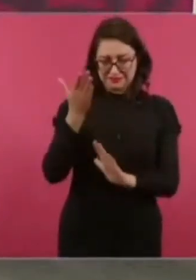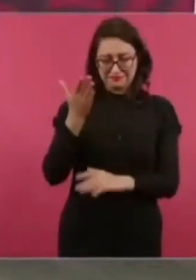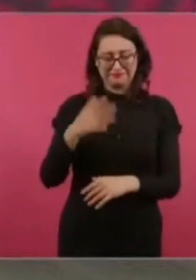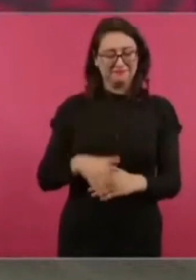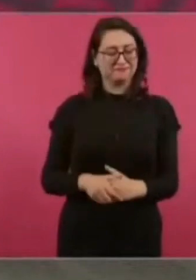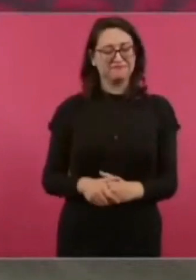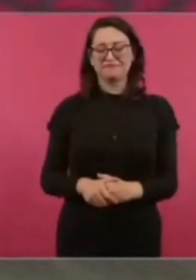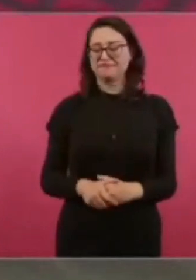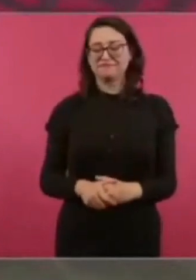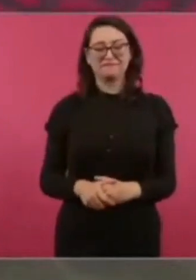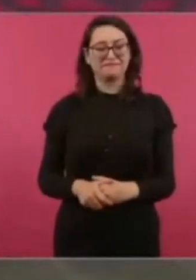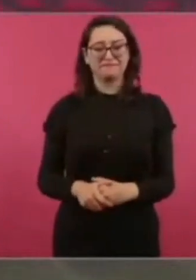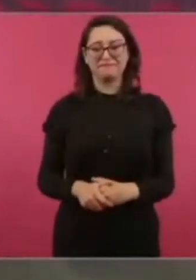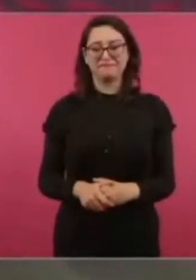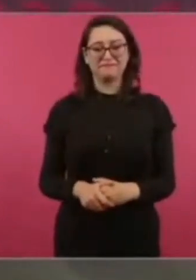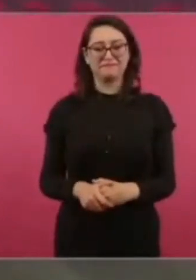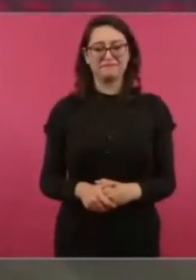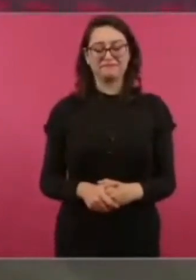pero que